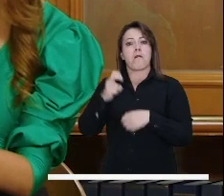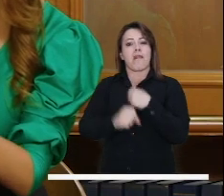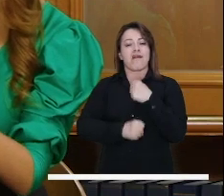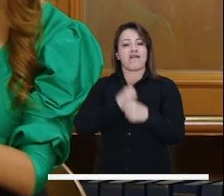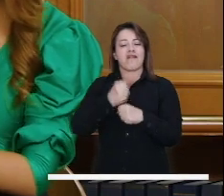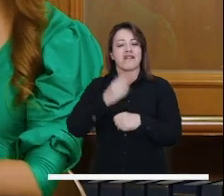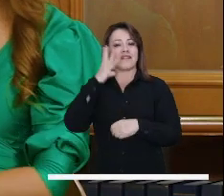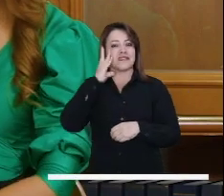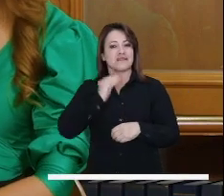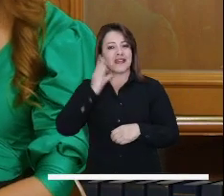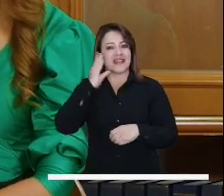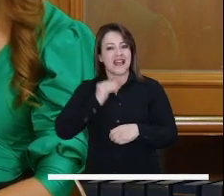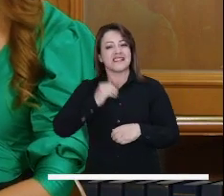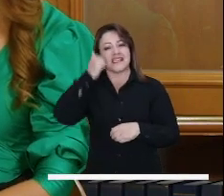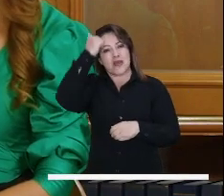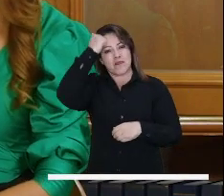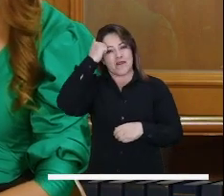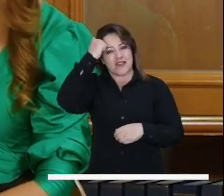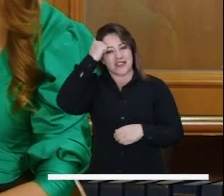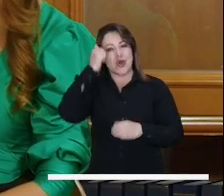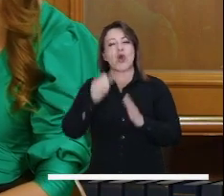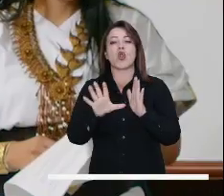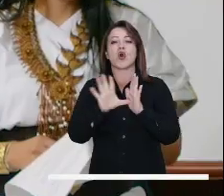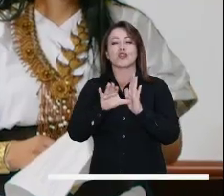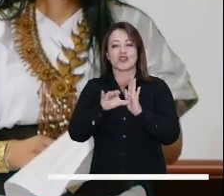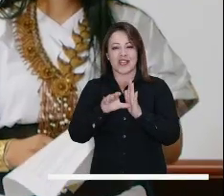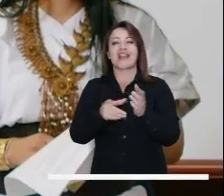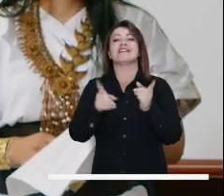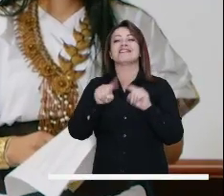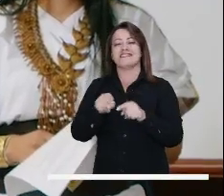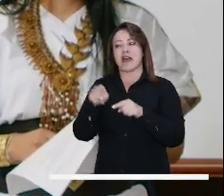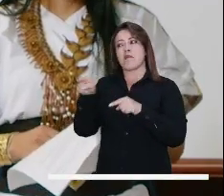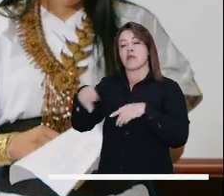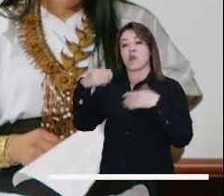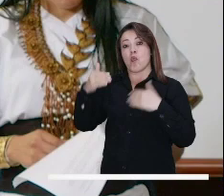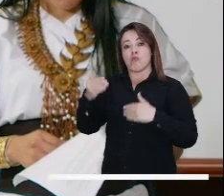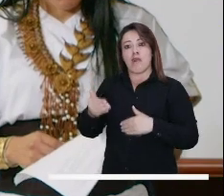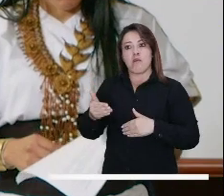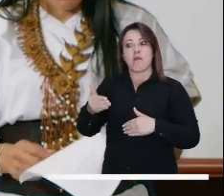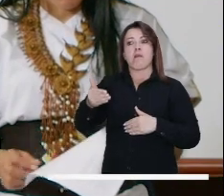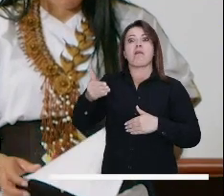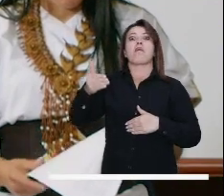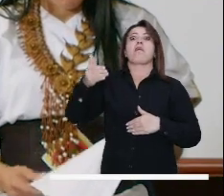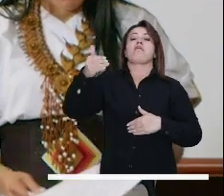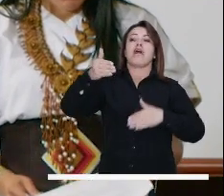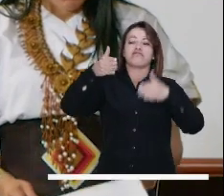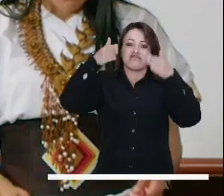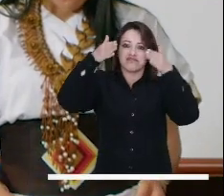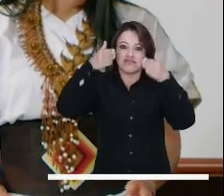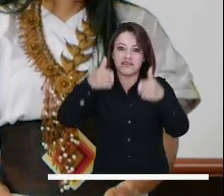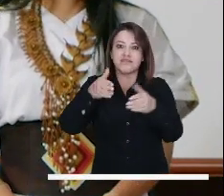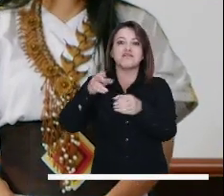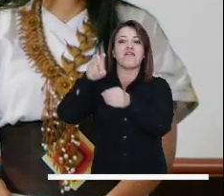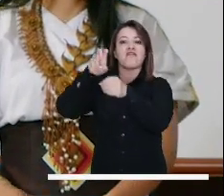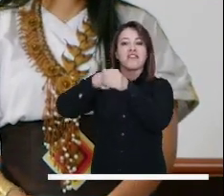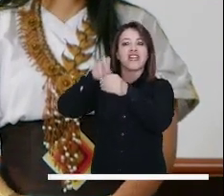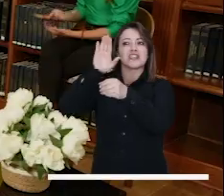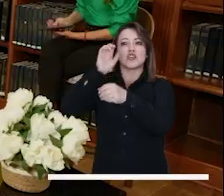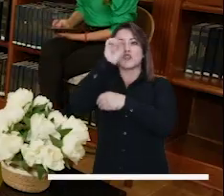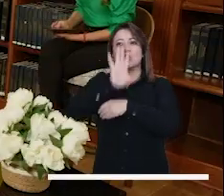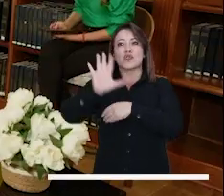de experiencia, licenciado en Ciencias Sociales, también quien ha sido dirigente de la Federación Colombiana de